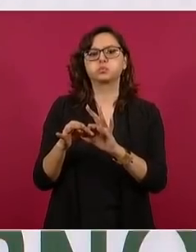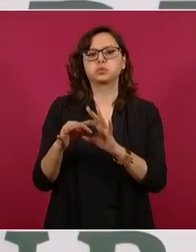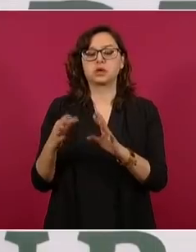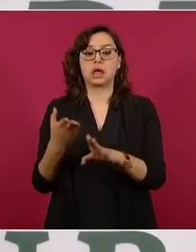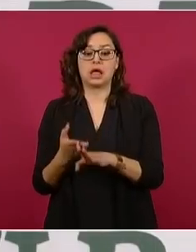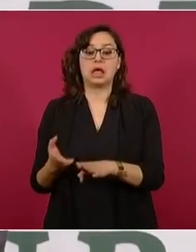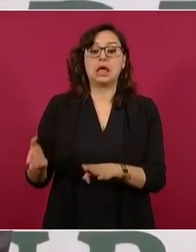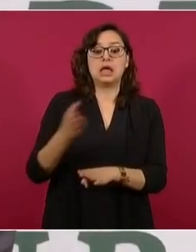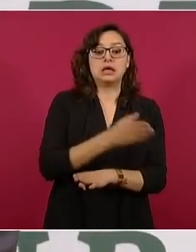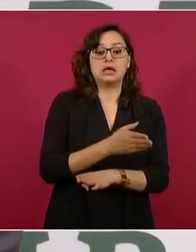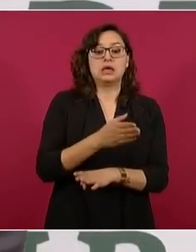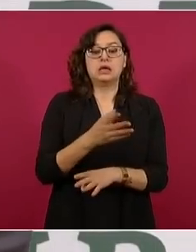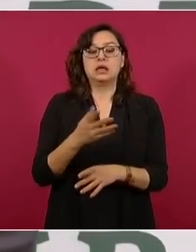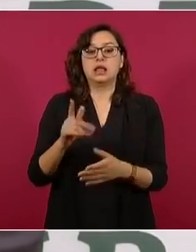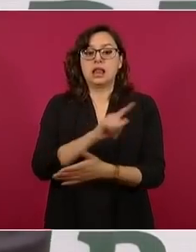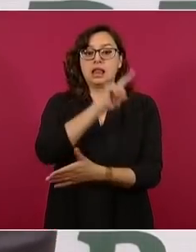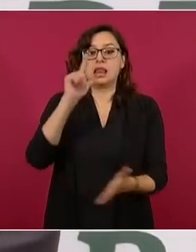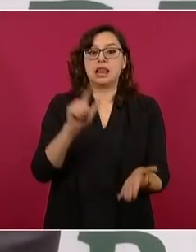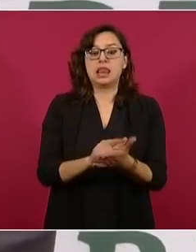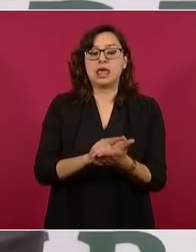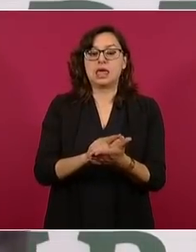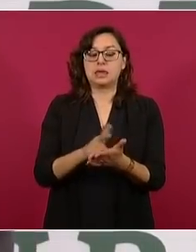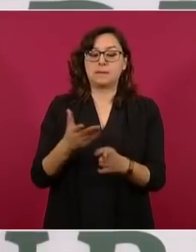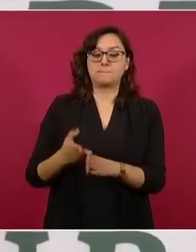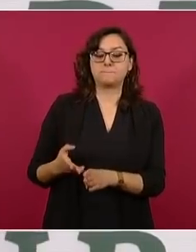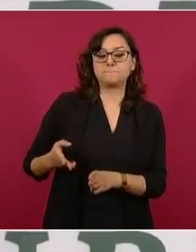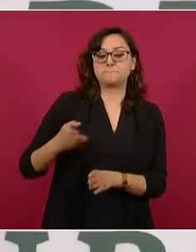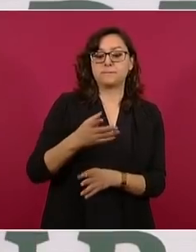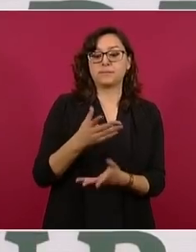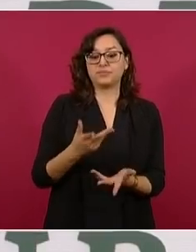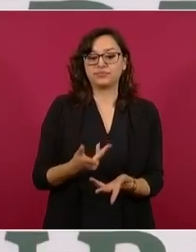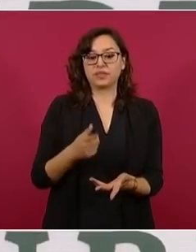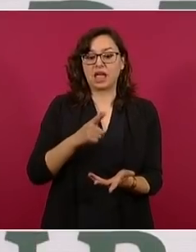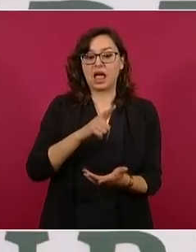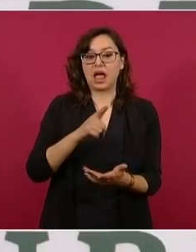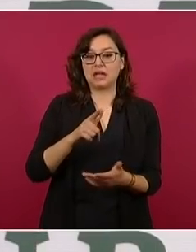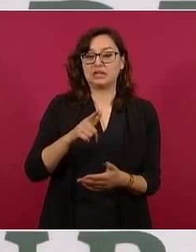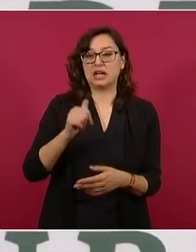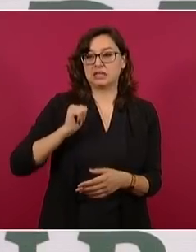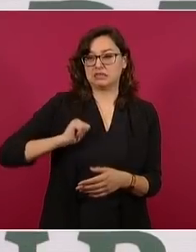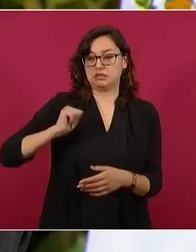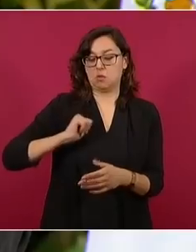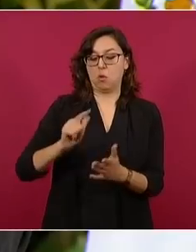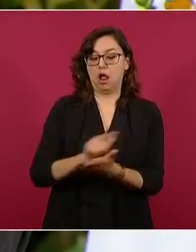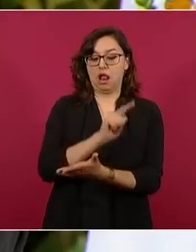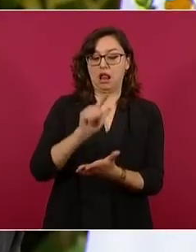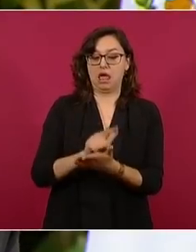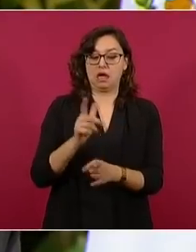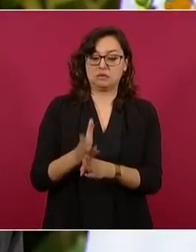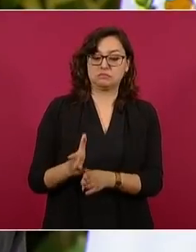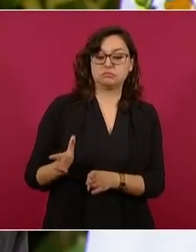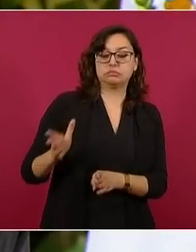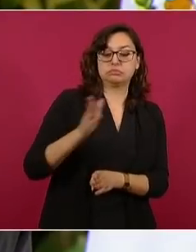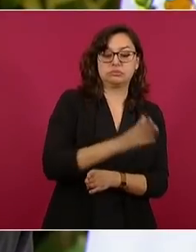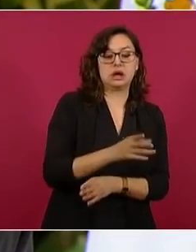decisión perversa impuesta por los neoliberales